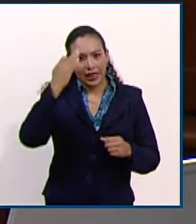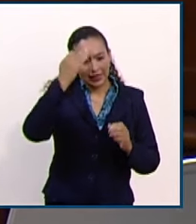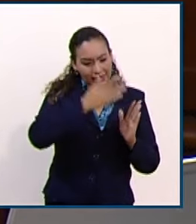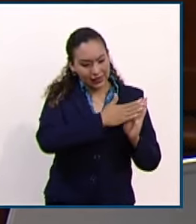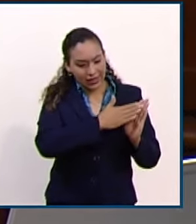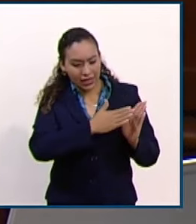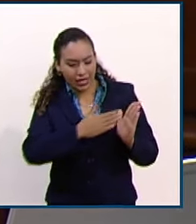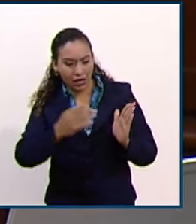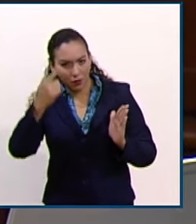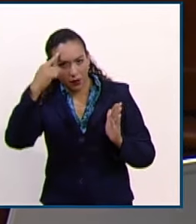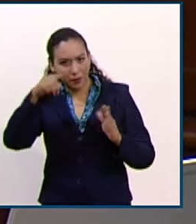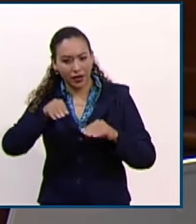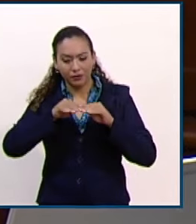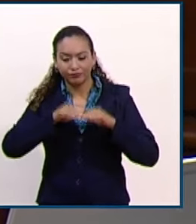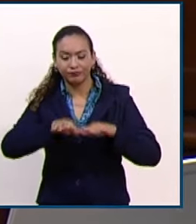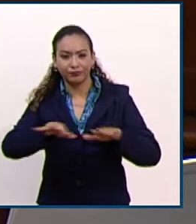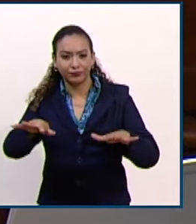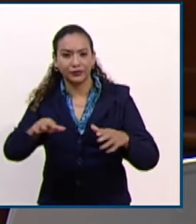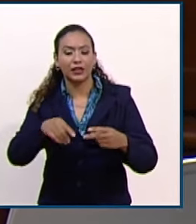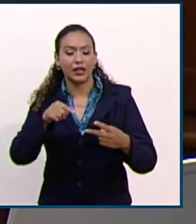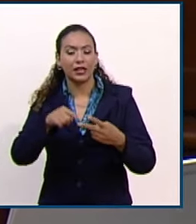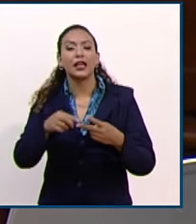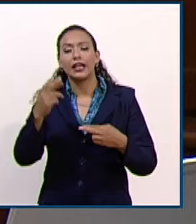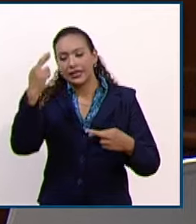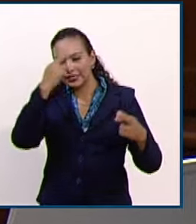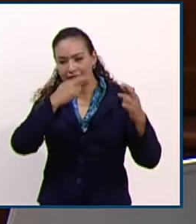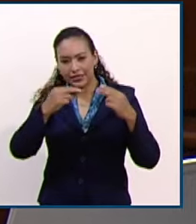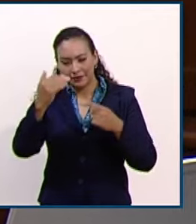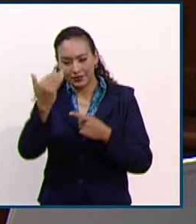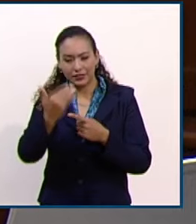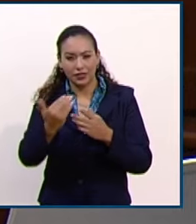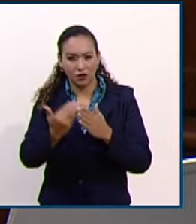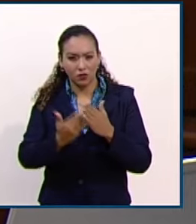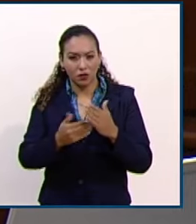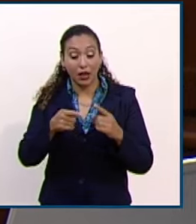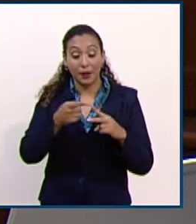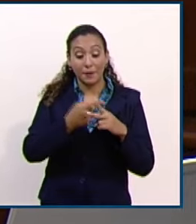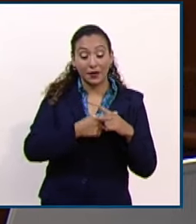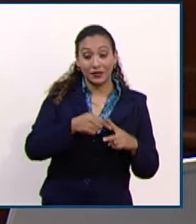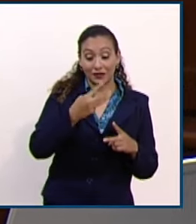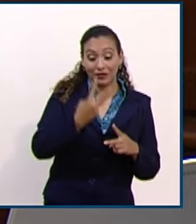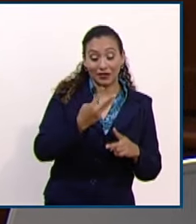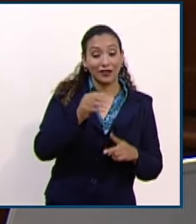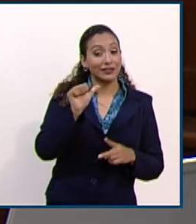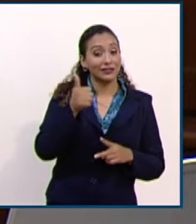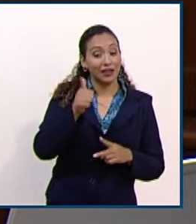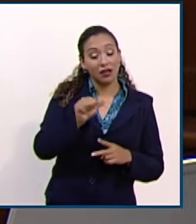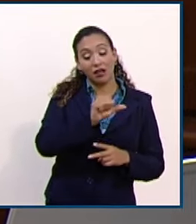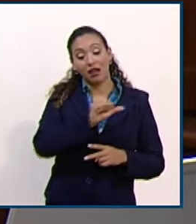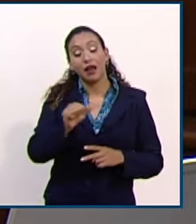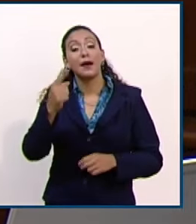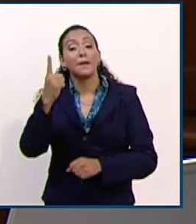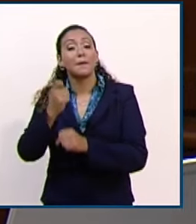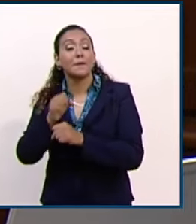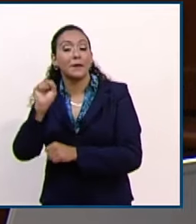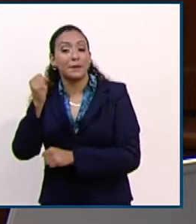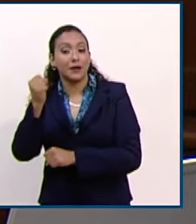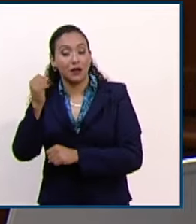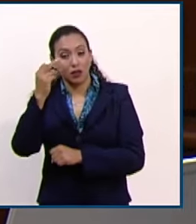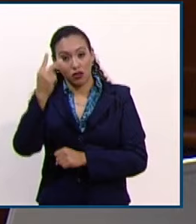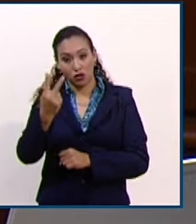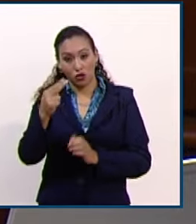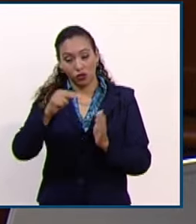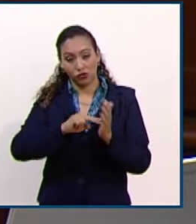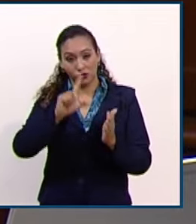para la promoción de las acciones de inconstitucionalidad corrió del 3 de agosto al 1 de septiembre del